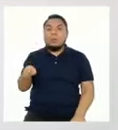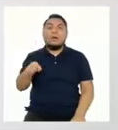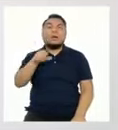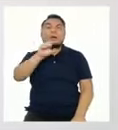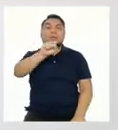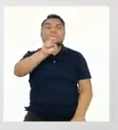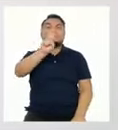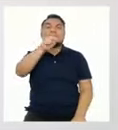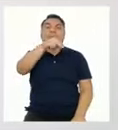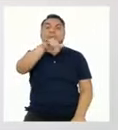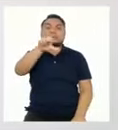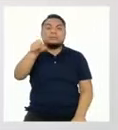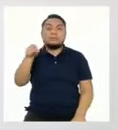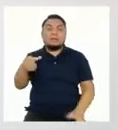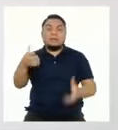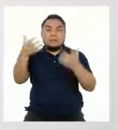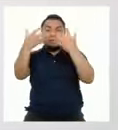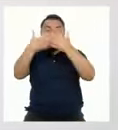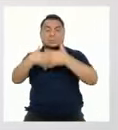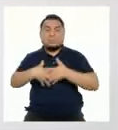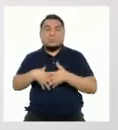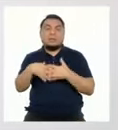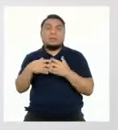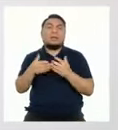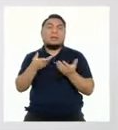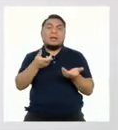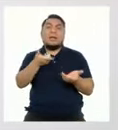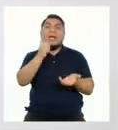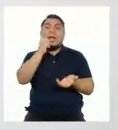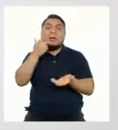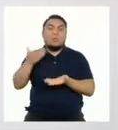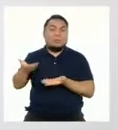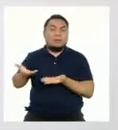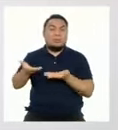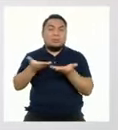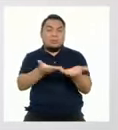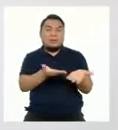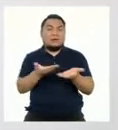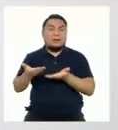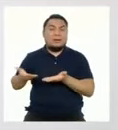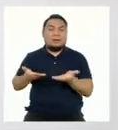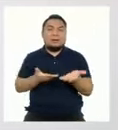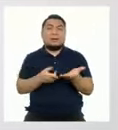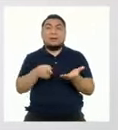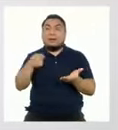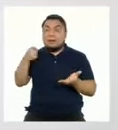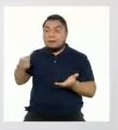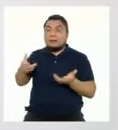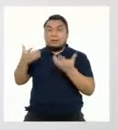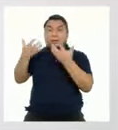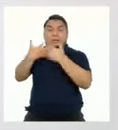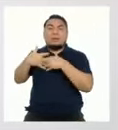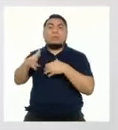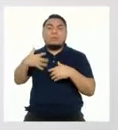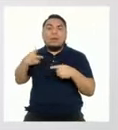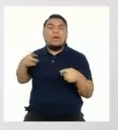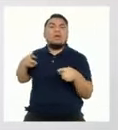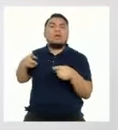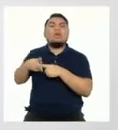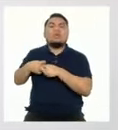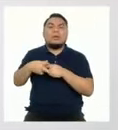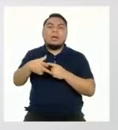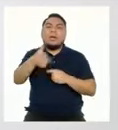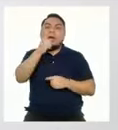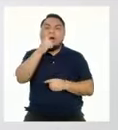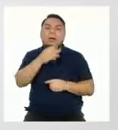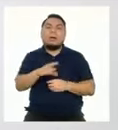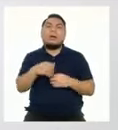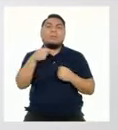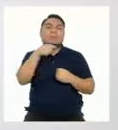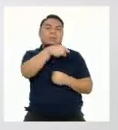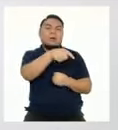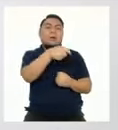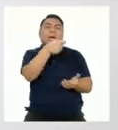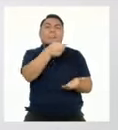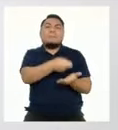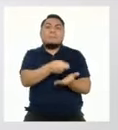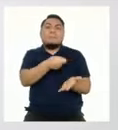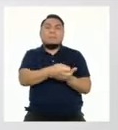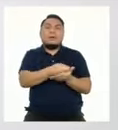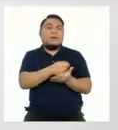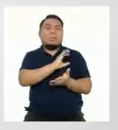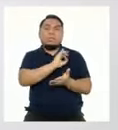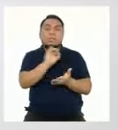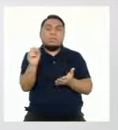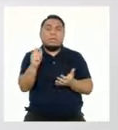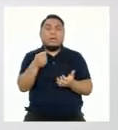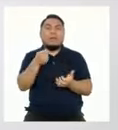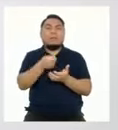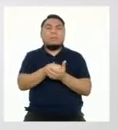Sunas señala que la empresa prestadora del servicio puede cortar el suministro de agua ante el incumplimiento